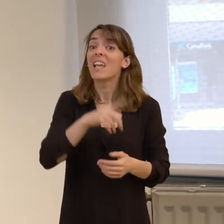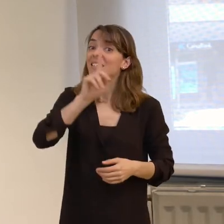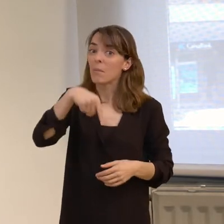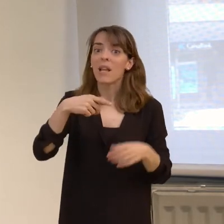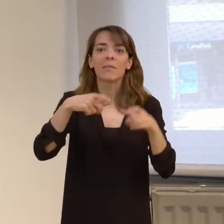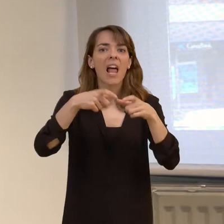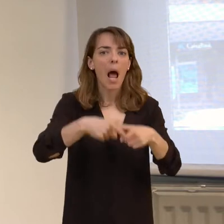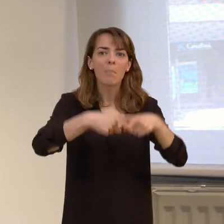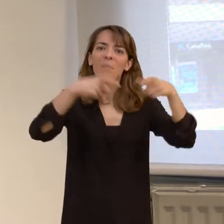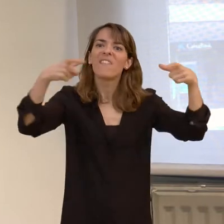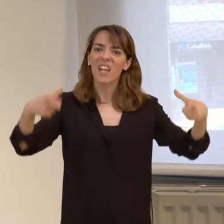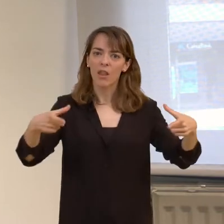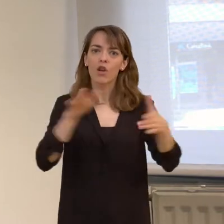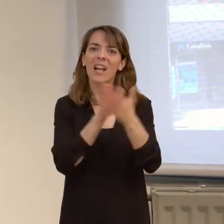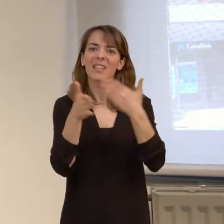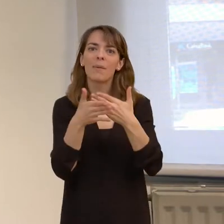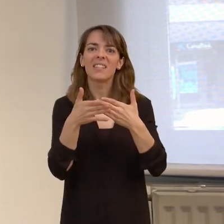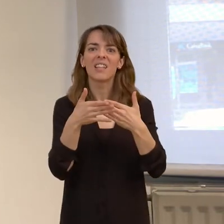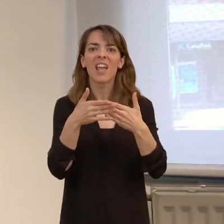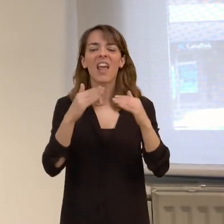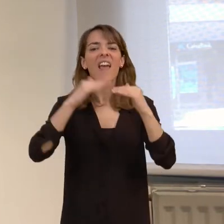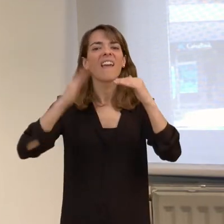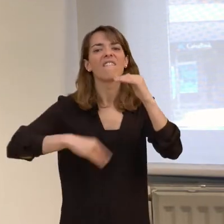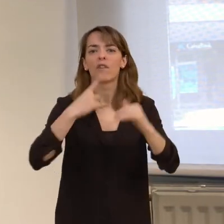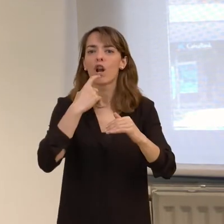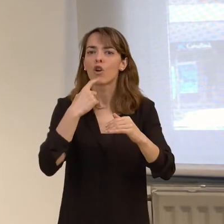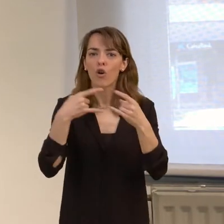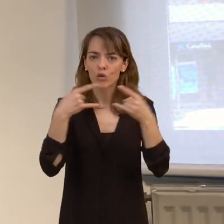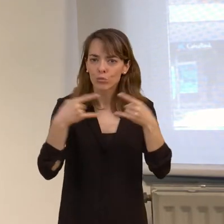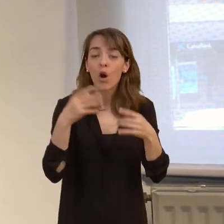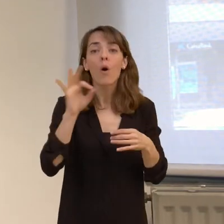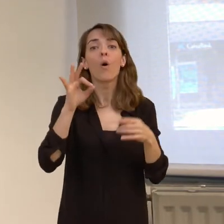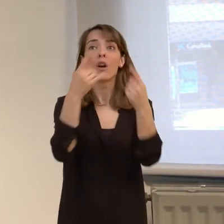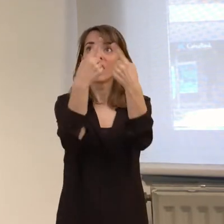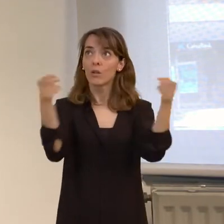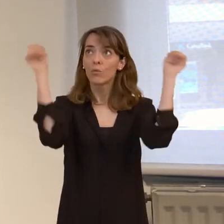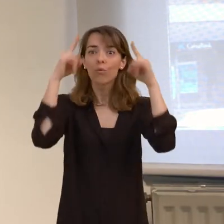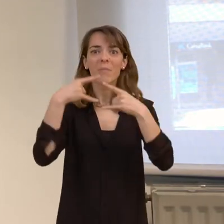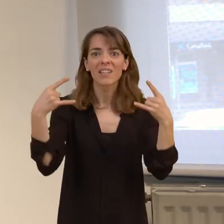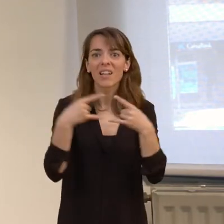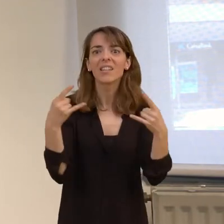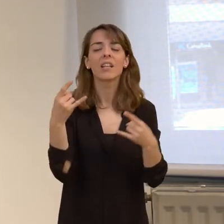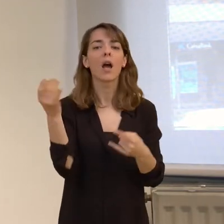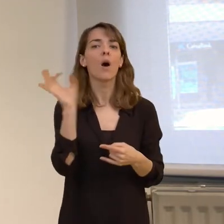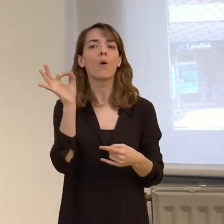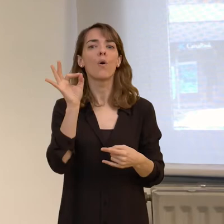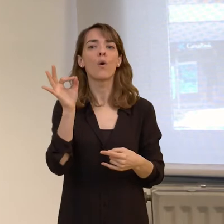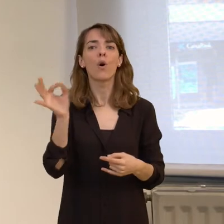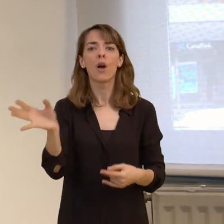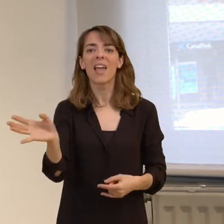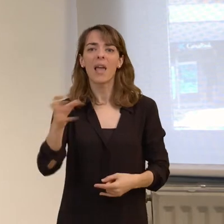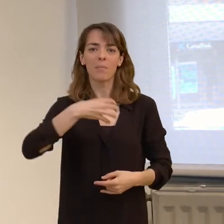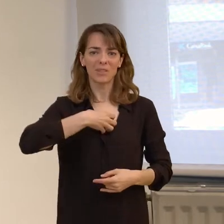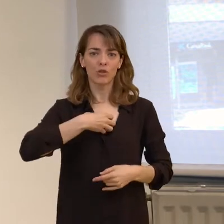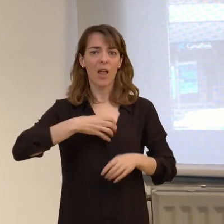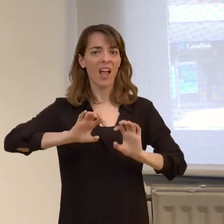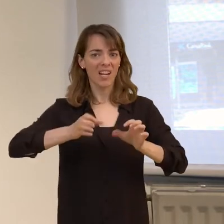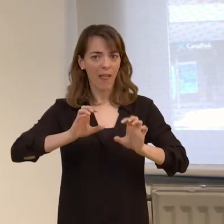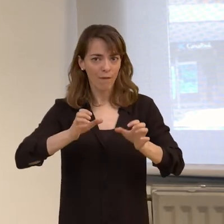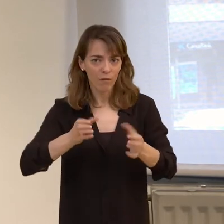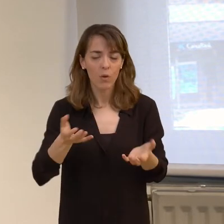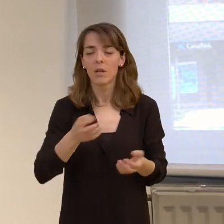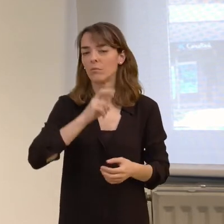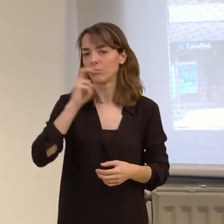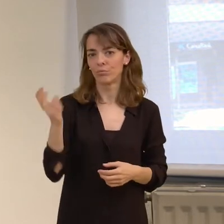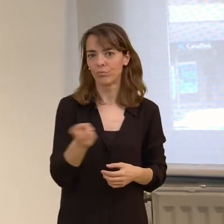también la amplificación, tanto por infrarrojos, por inducción magnética, por emisoras de radiofrecuencia,